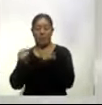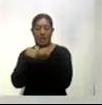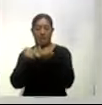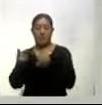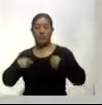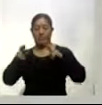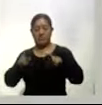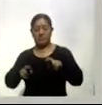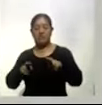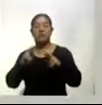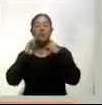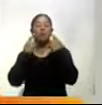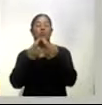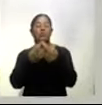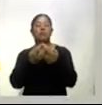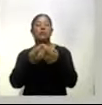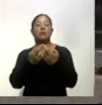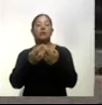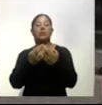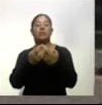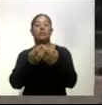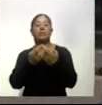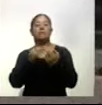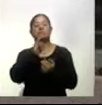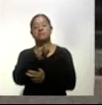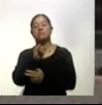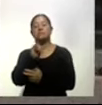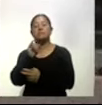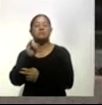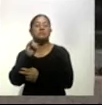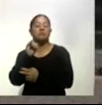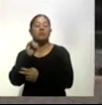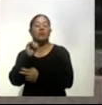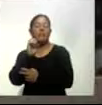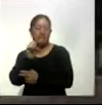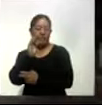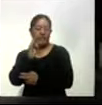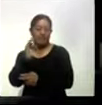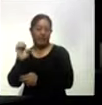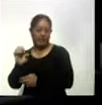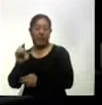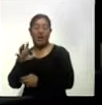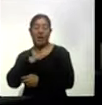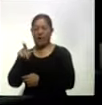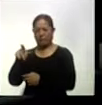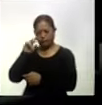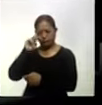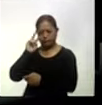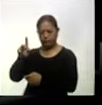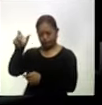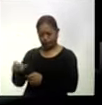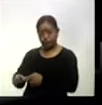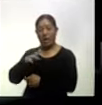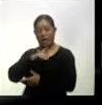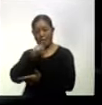Junta Distrital de Tlaxcala del Instituto Nacional Electoral. El Ejecutivo del Estado realizó este nombramiento con base en las facultades legales que